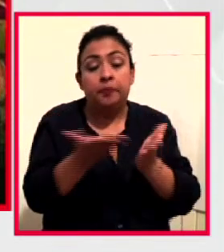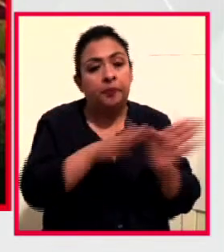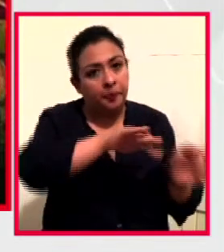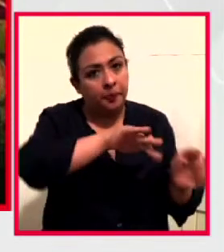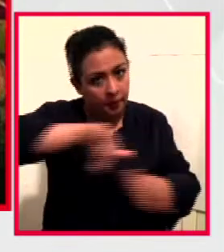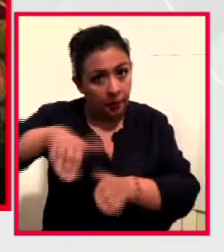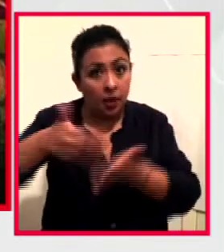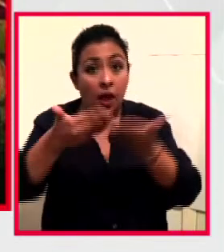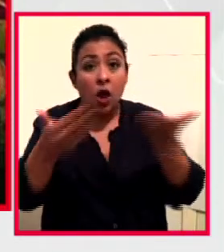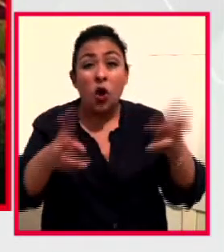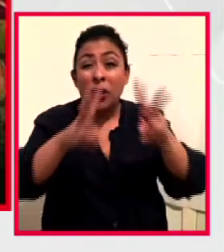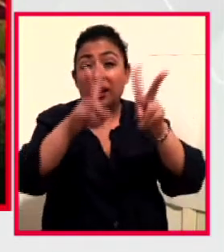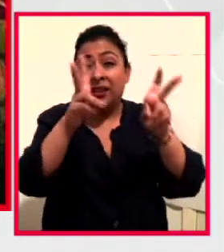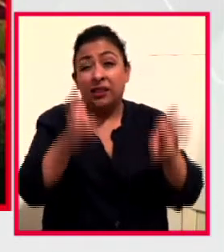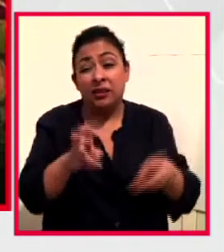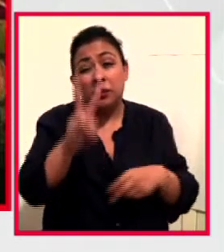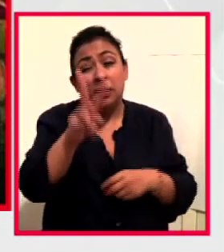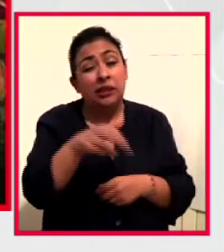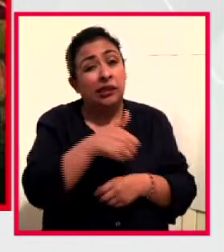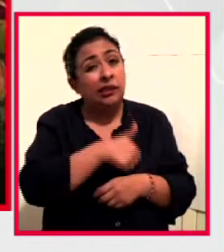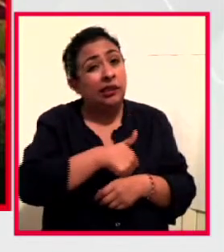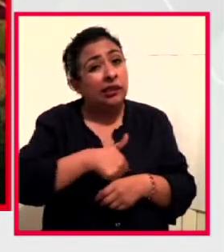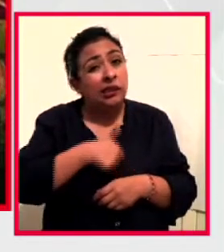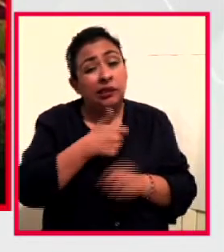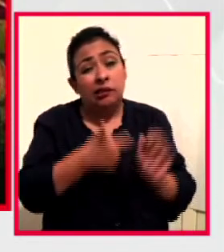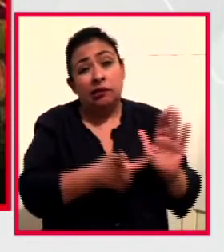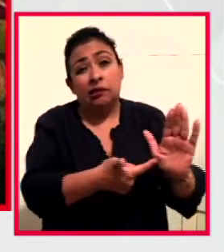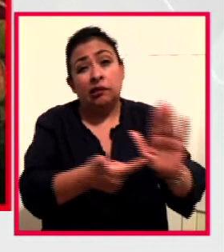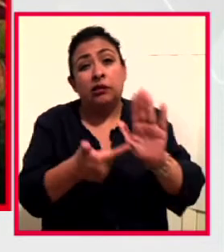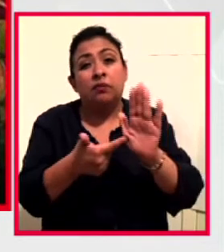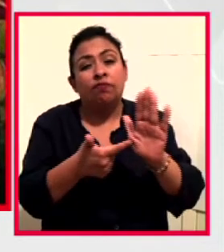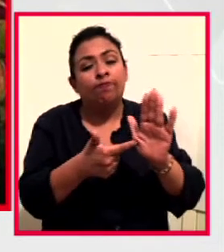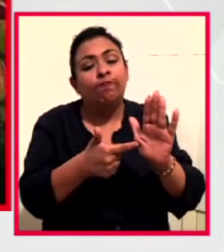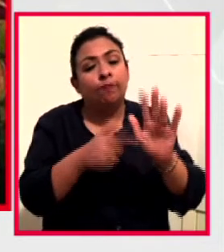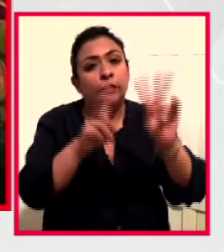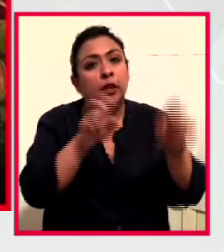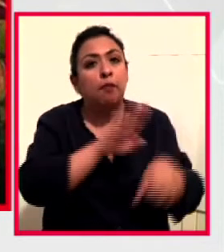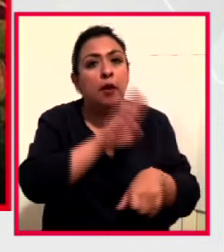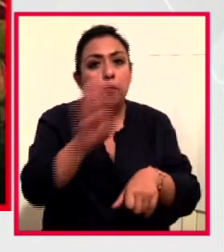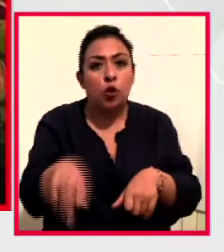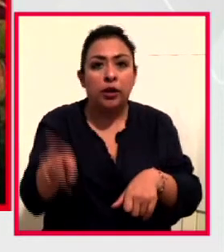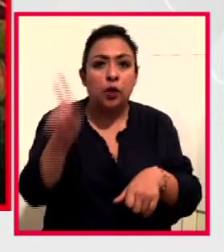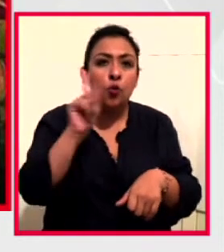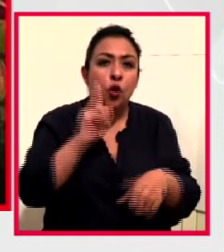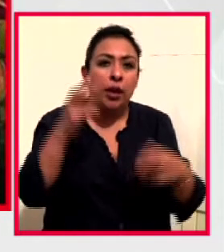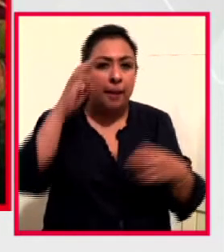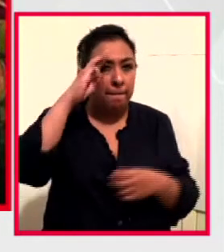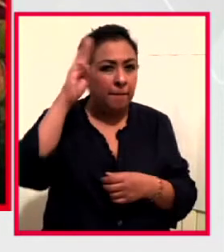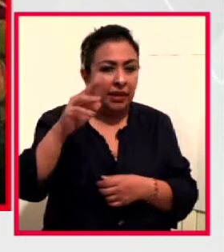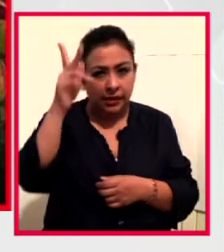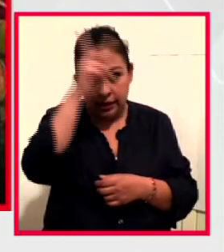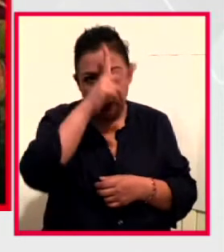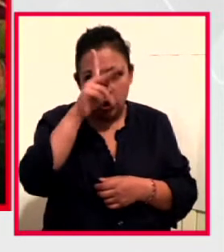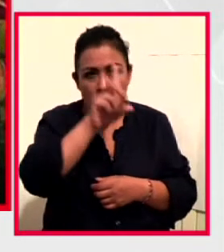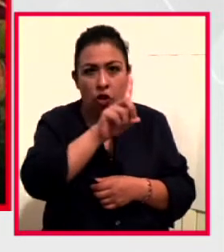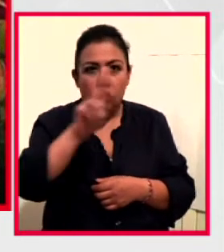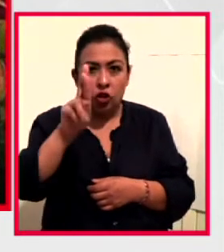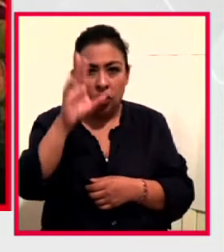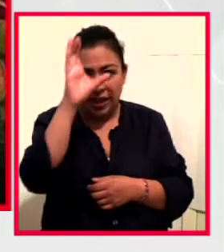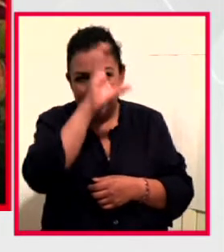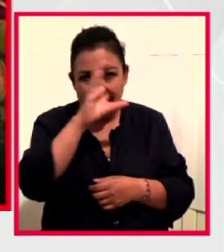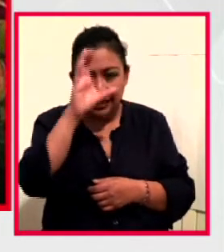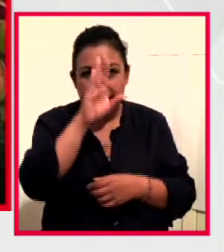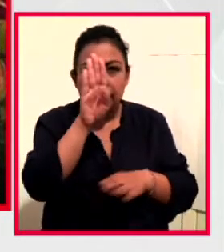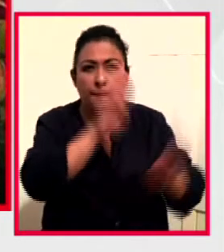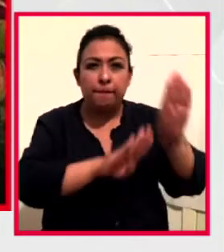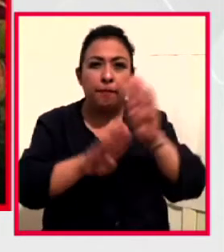desgraciadamente flota en el aire, la muerte. Maestra en psicología y doctora en ciencias en el campo de la bioética por la UNAM,